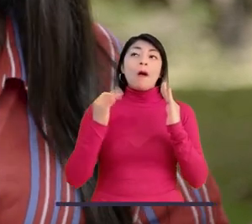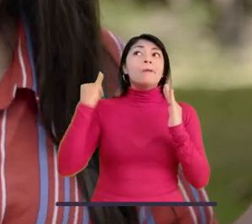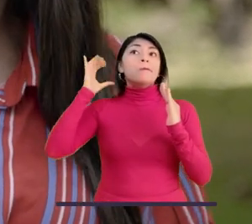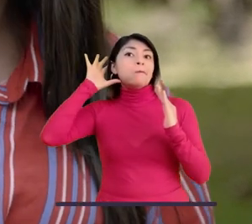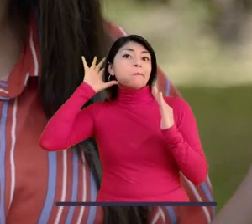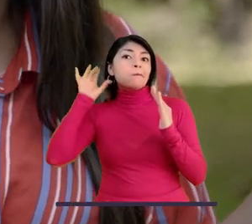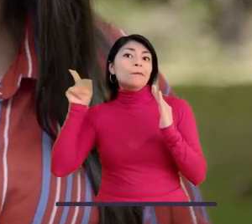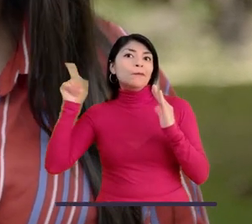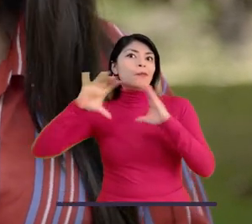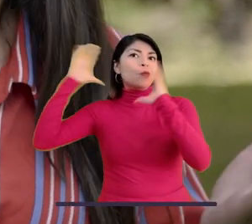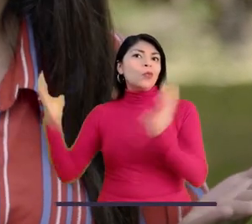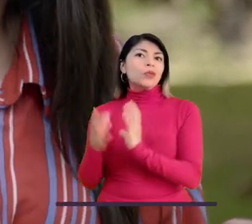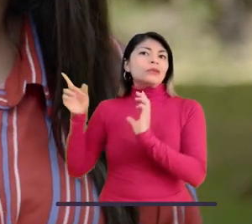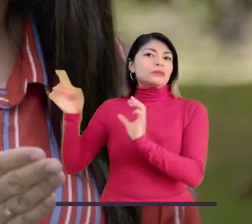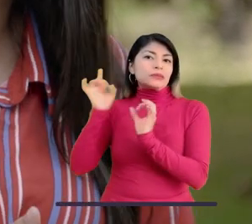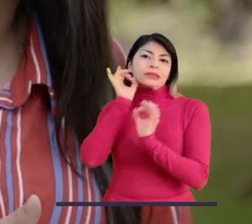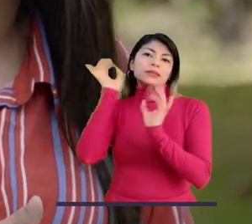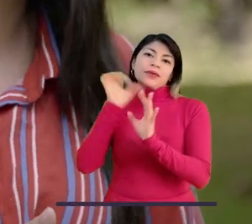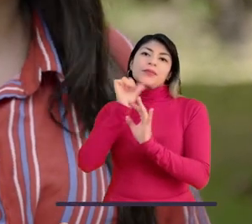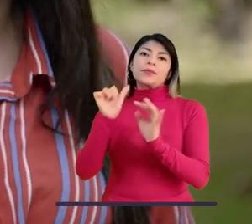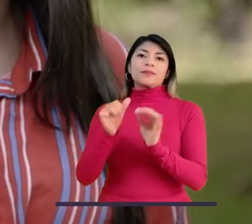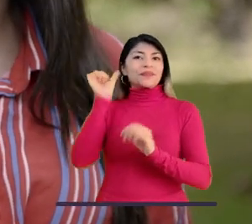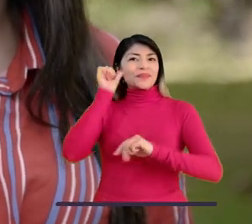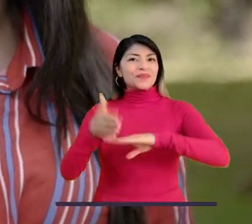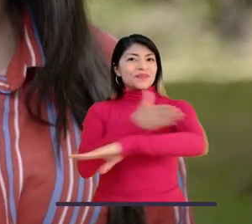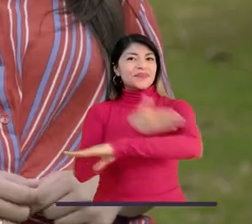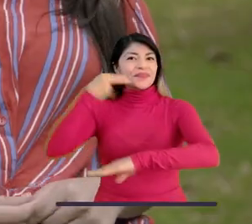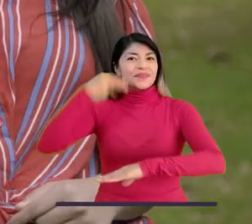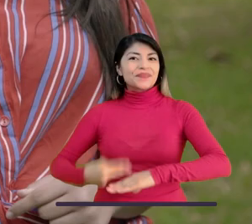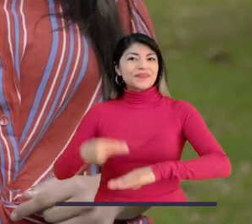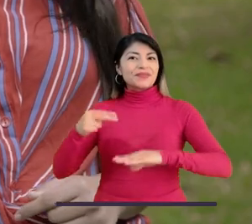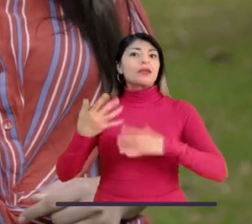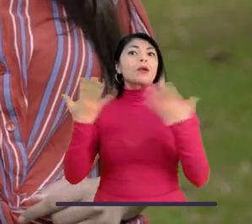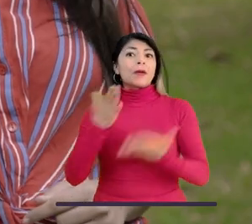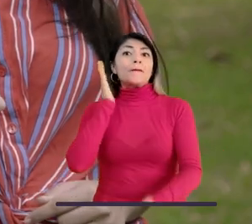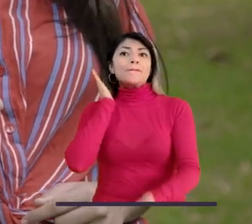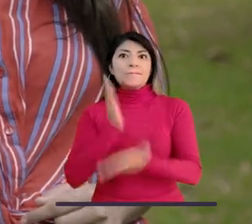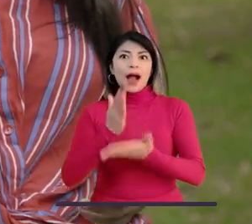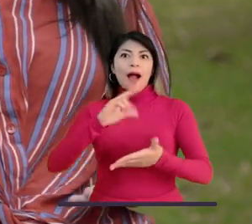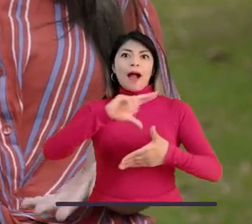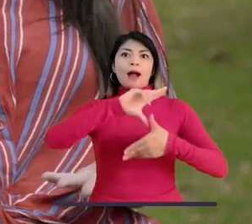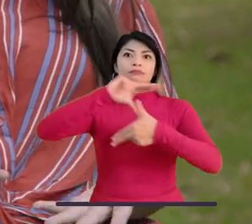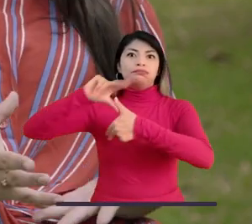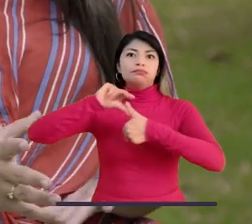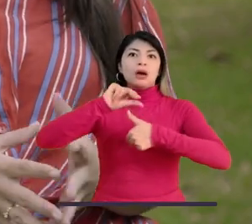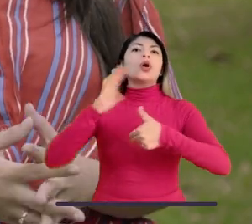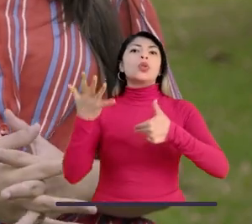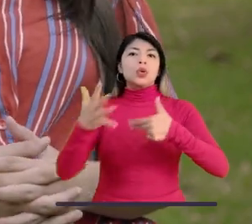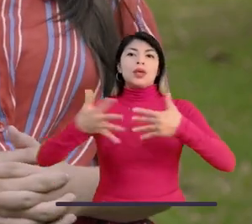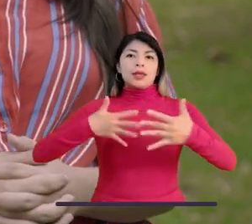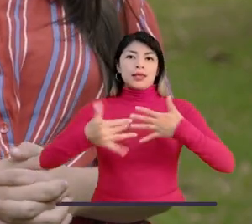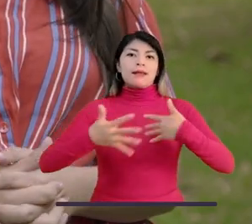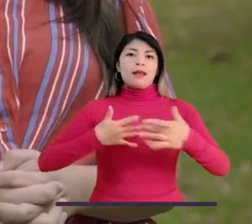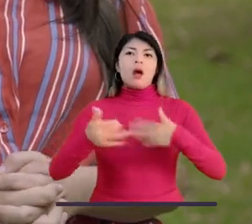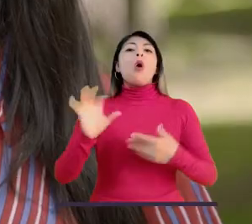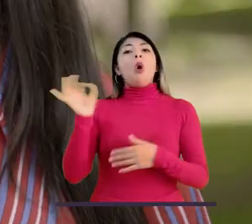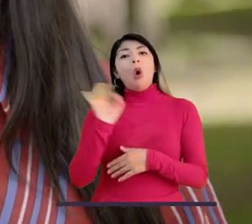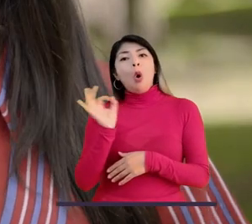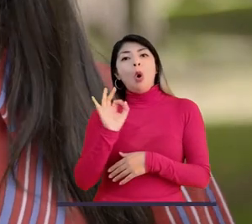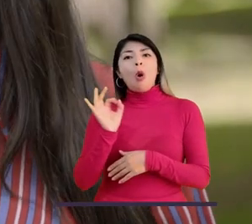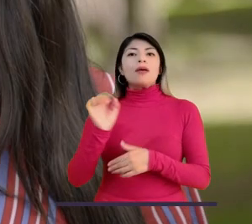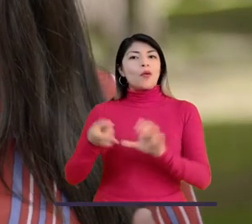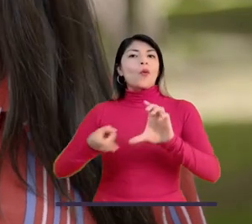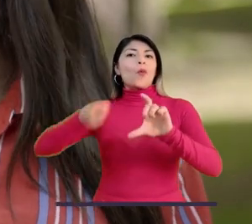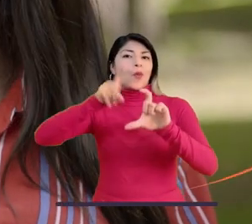casa, hay lugares en el mundo donde realmente la están pasando mal. Como vimos en la primera historia, que el huracán Iota afectó a la isla de San Andrés.